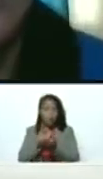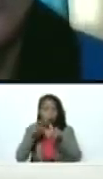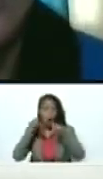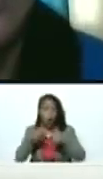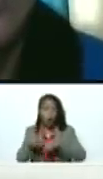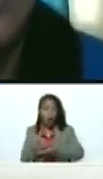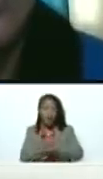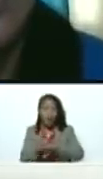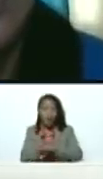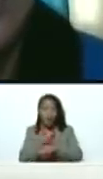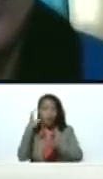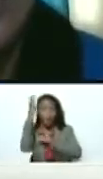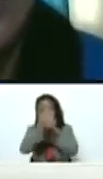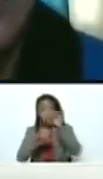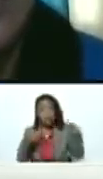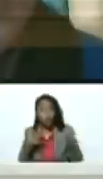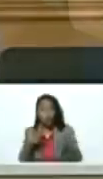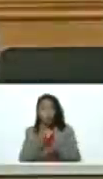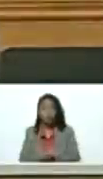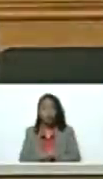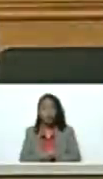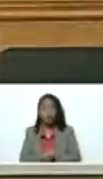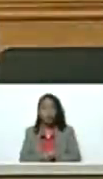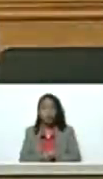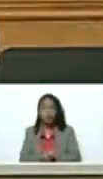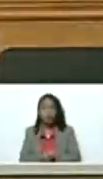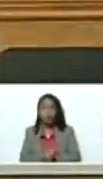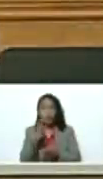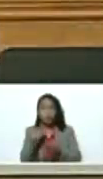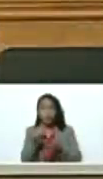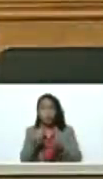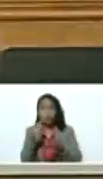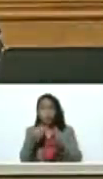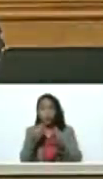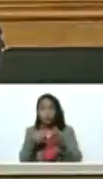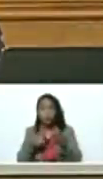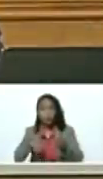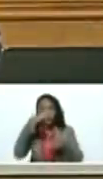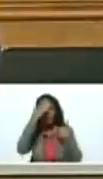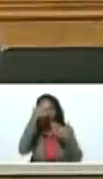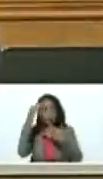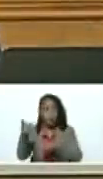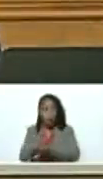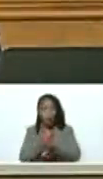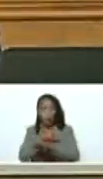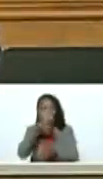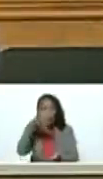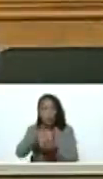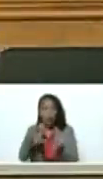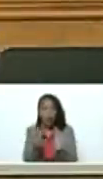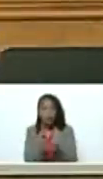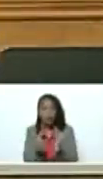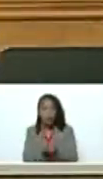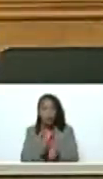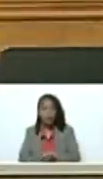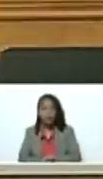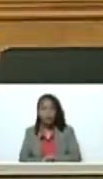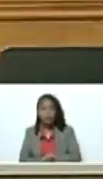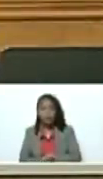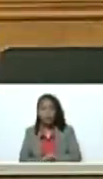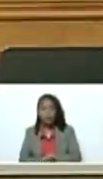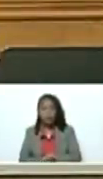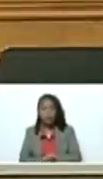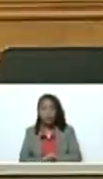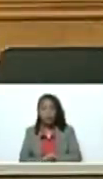gobernador de Amazonas, Miguel Rodríguez. Saludo al gobernador del estado de Anzuategui, Luis José Marcano.